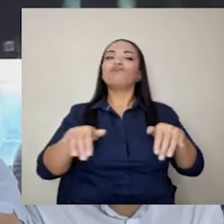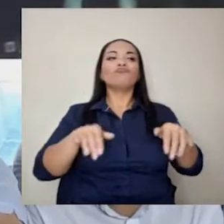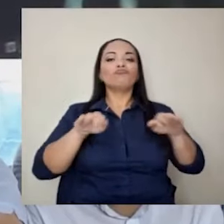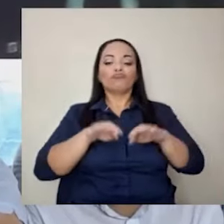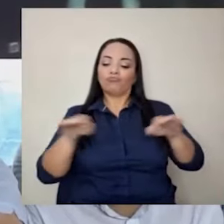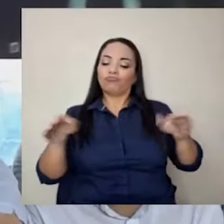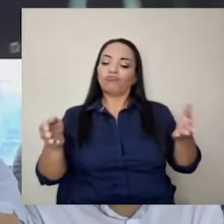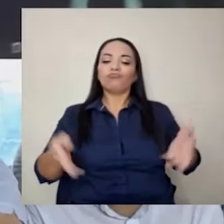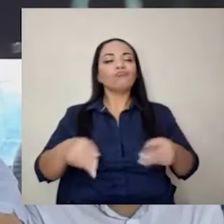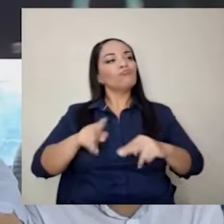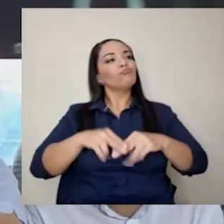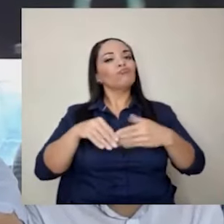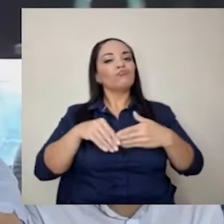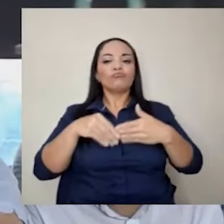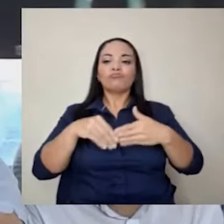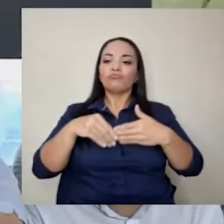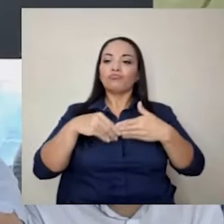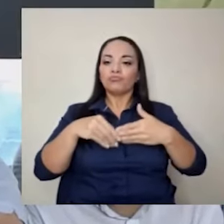curul,